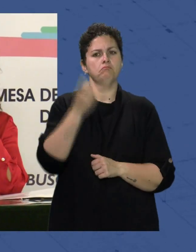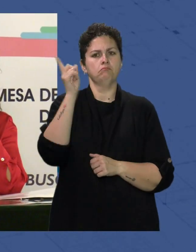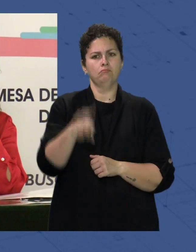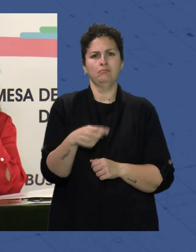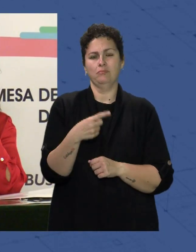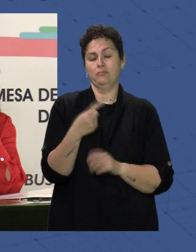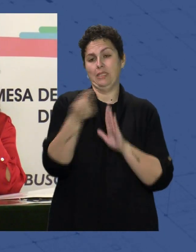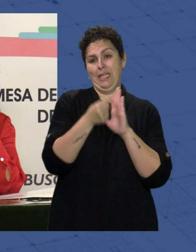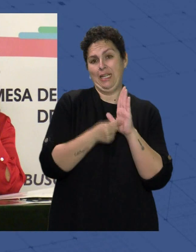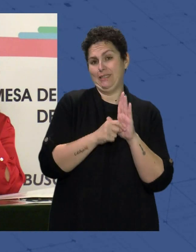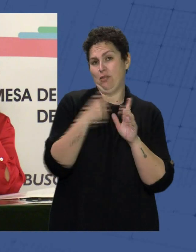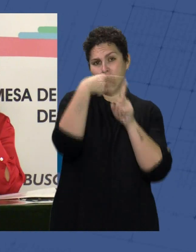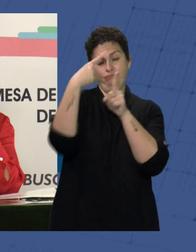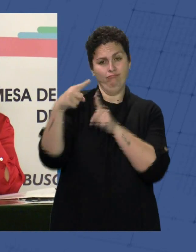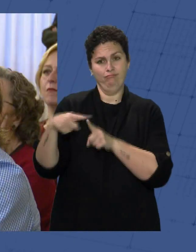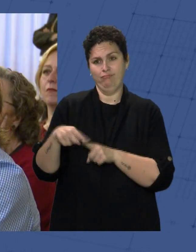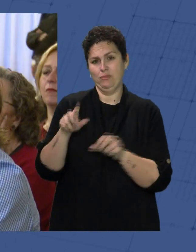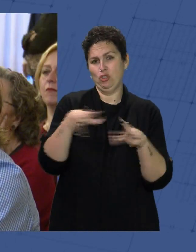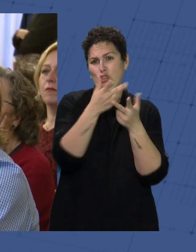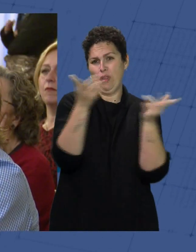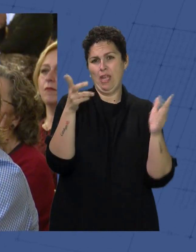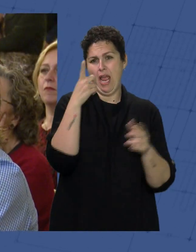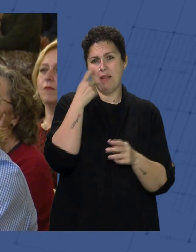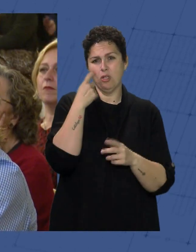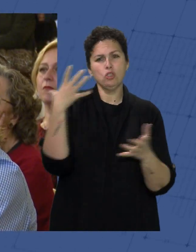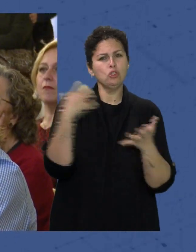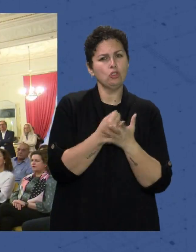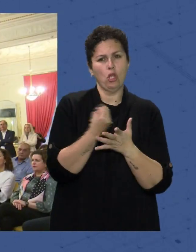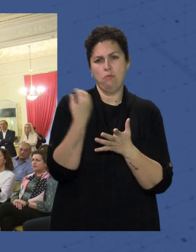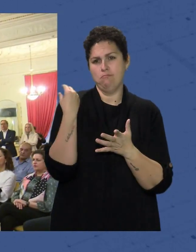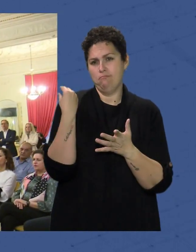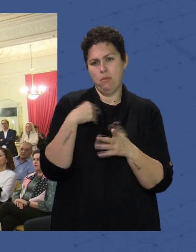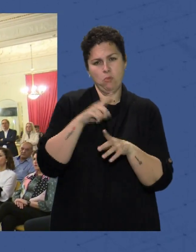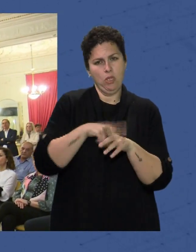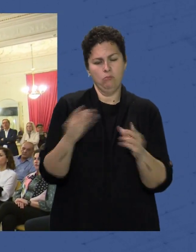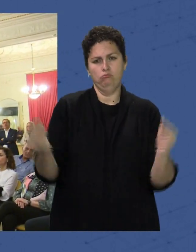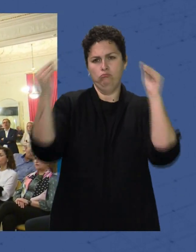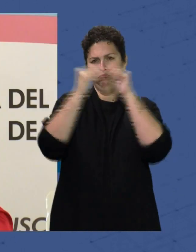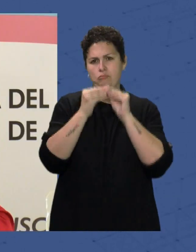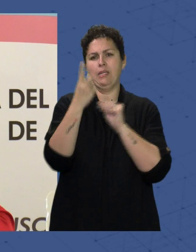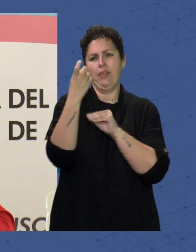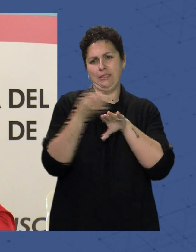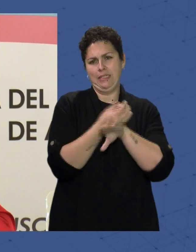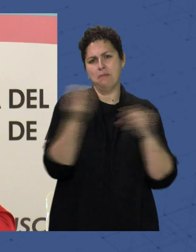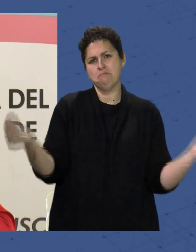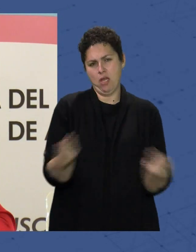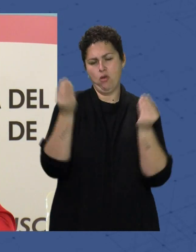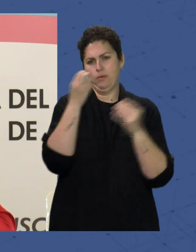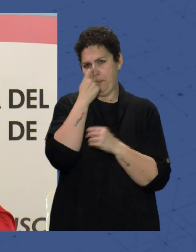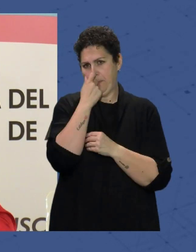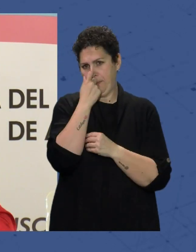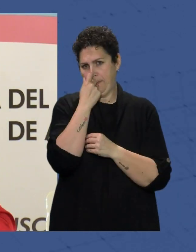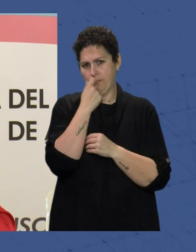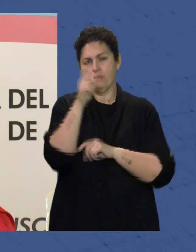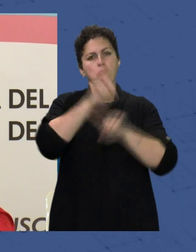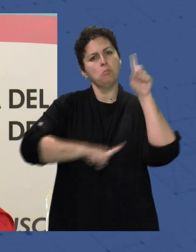criterios Que la sociedad almeriense Pueda tener En otros asuntos Todos coinciden En que Almería Necesita mejores trenes Que el problema Ferroviario de